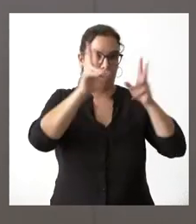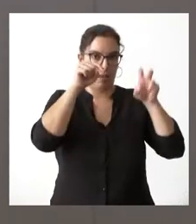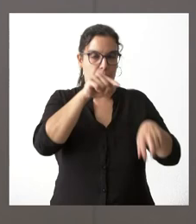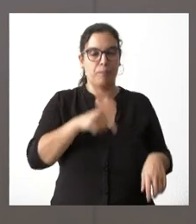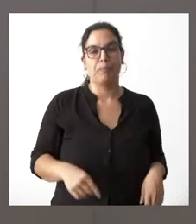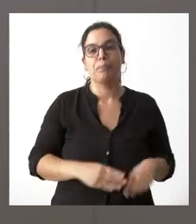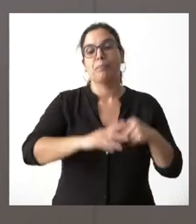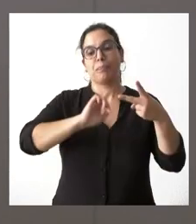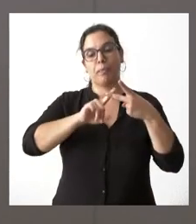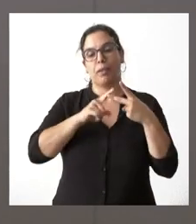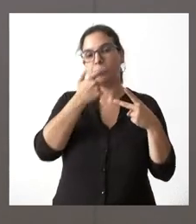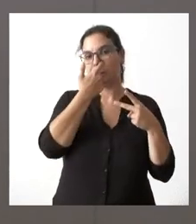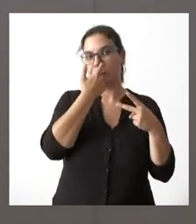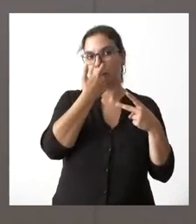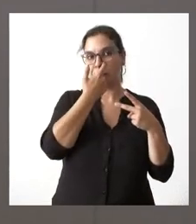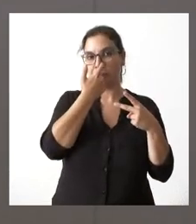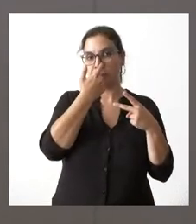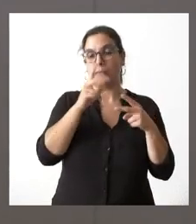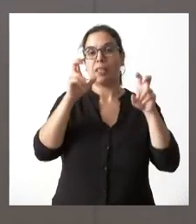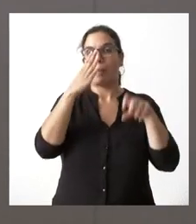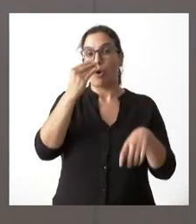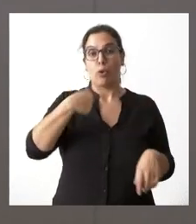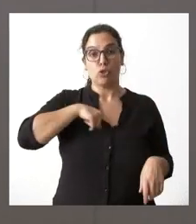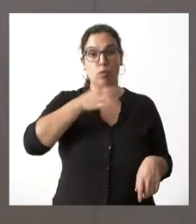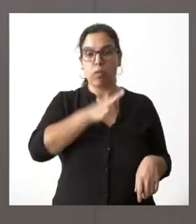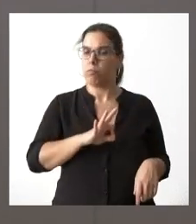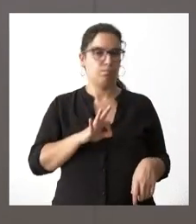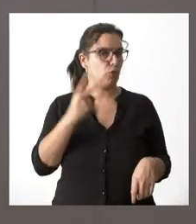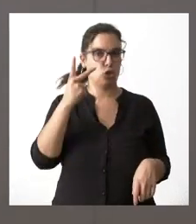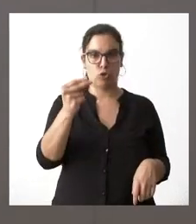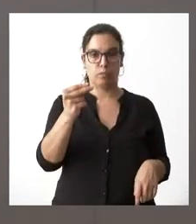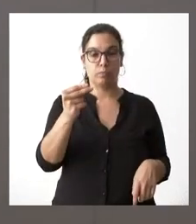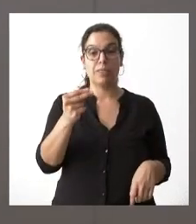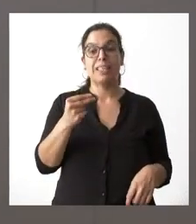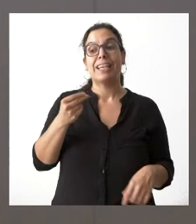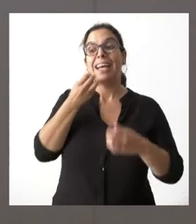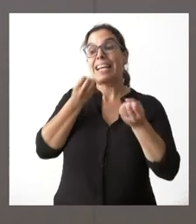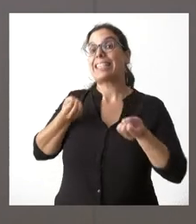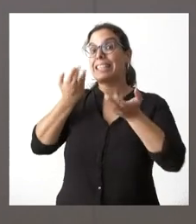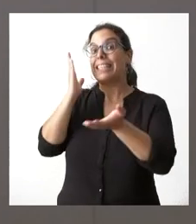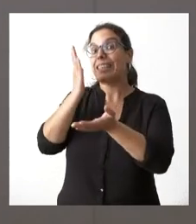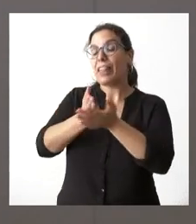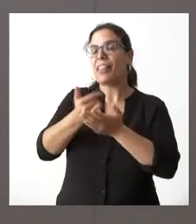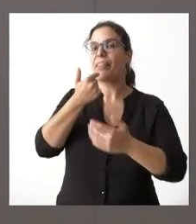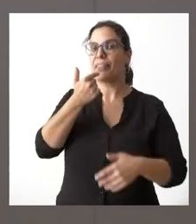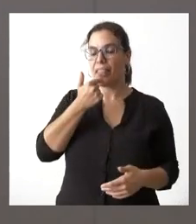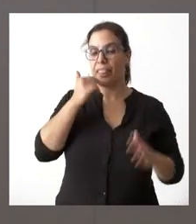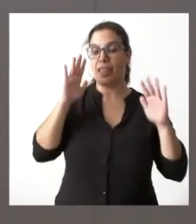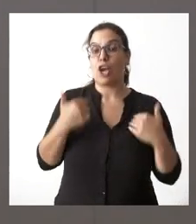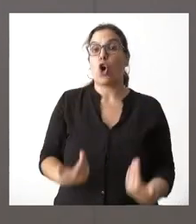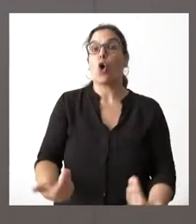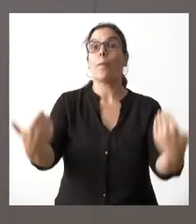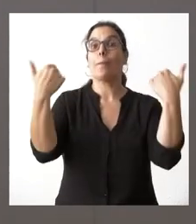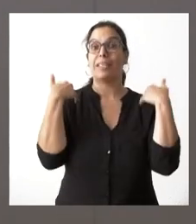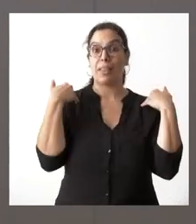en relación con el lobo si hemos tirado la toalla no digamos que lo que nos dice la sentencia es que desde el punto de vista competencial quien es